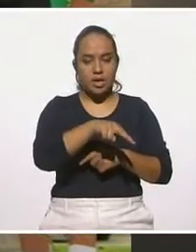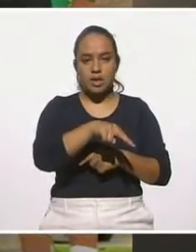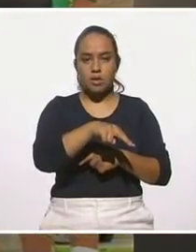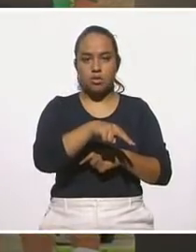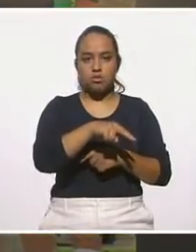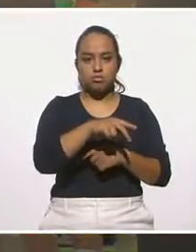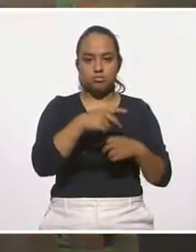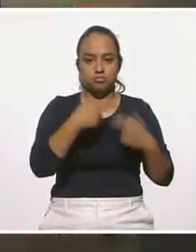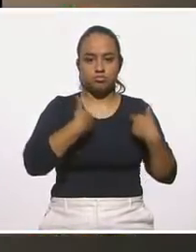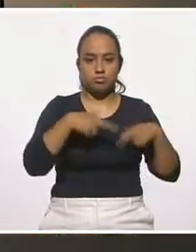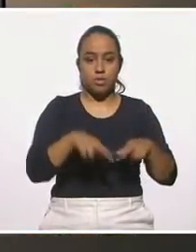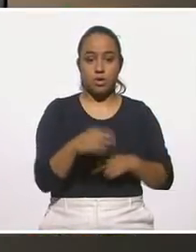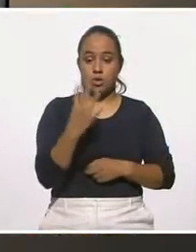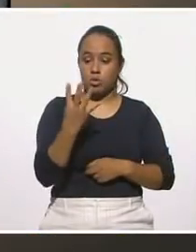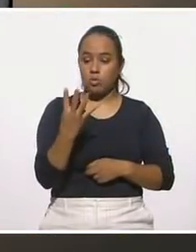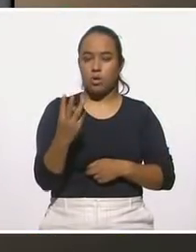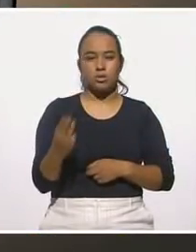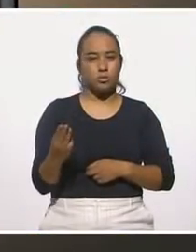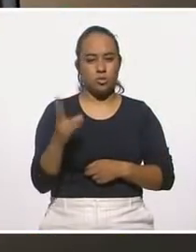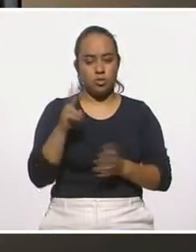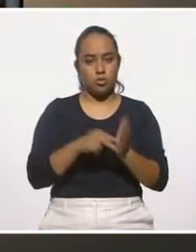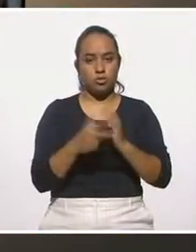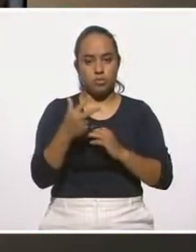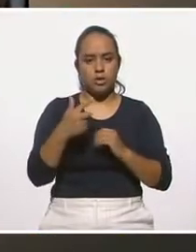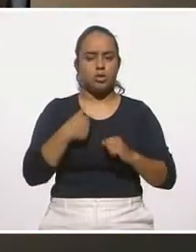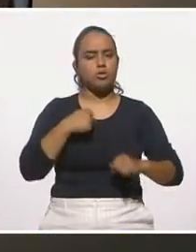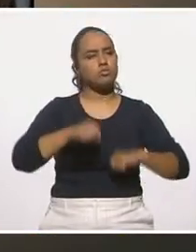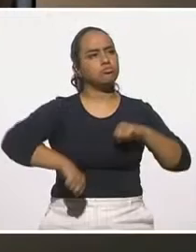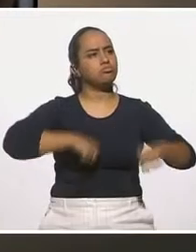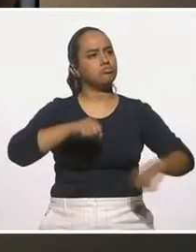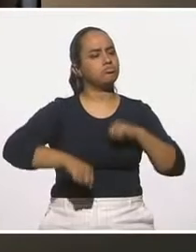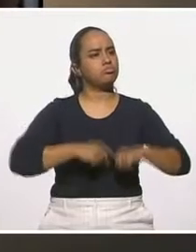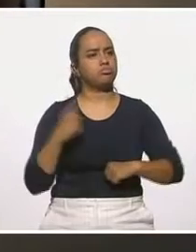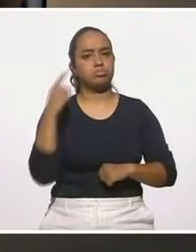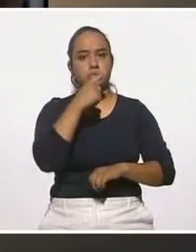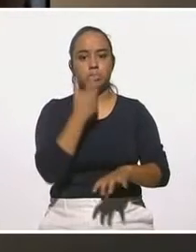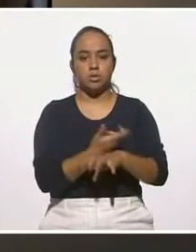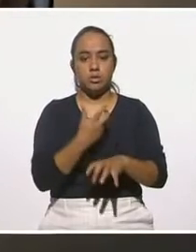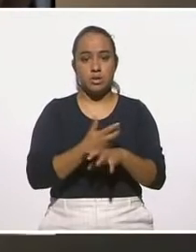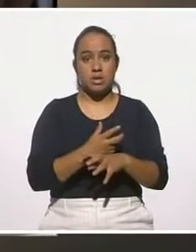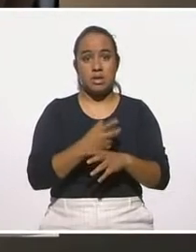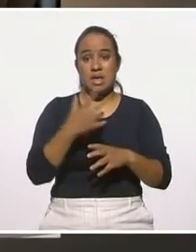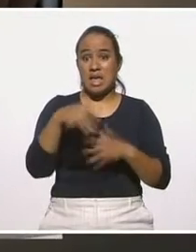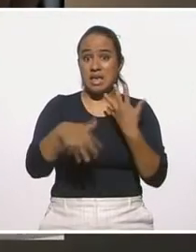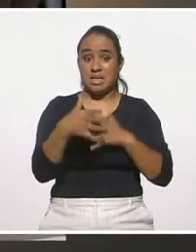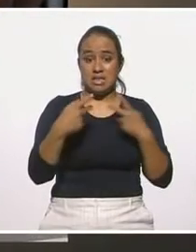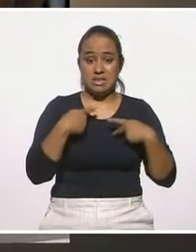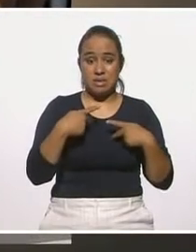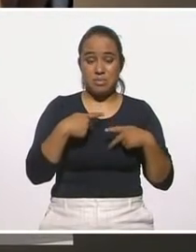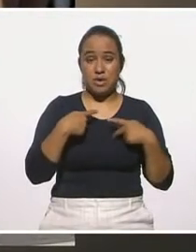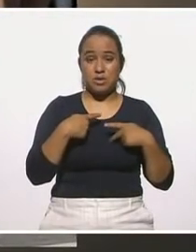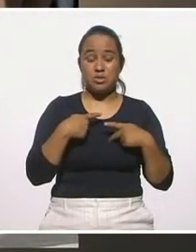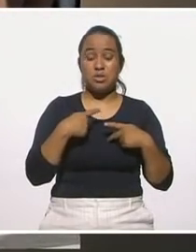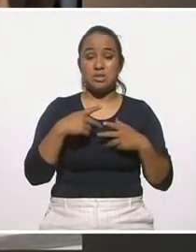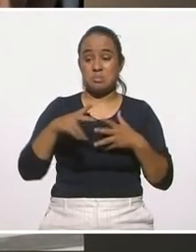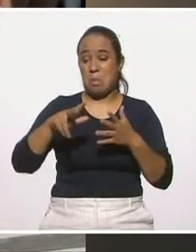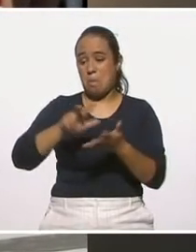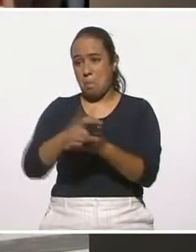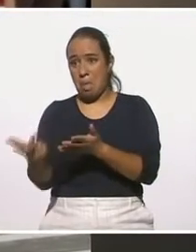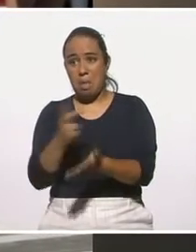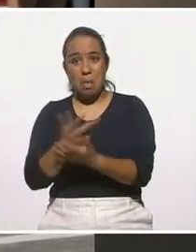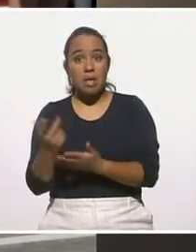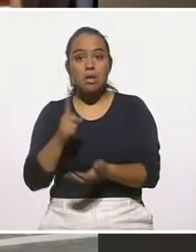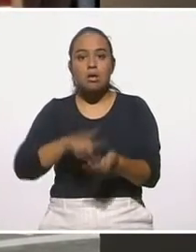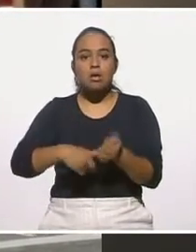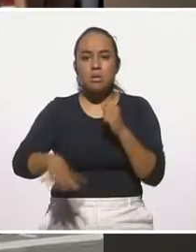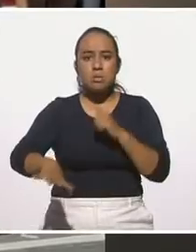Y el 4 del mayo del 2008, corriendo en Estados Unidos, nos caímos como 15 ciclistas a 80 kilómetros por hora, y